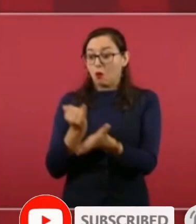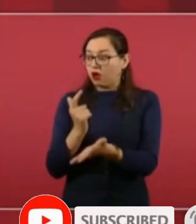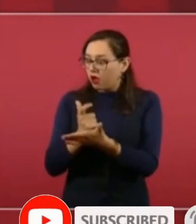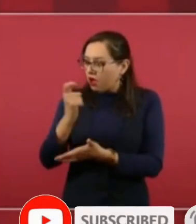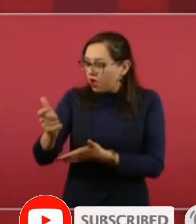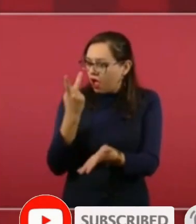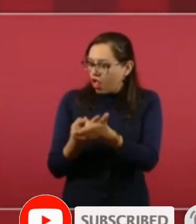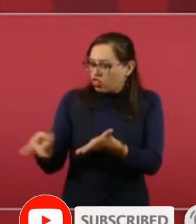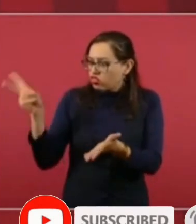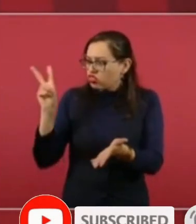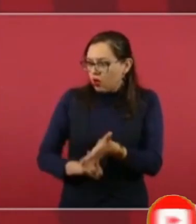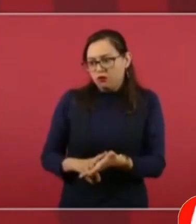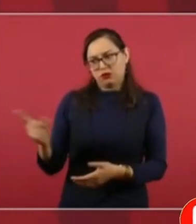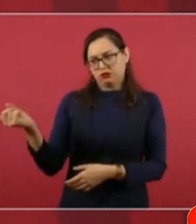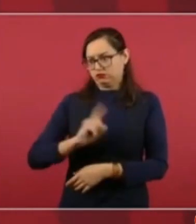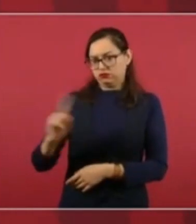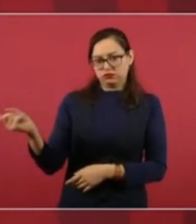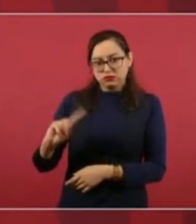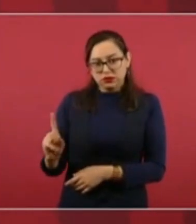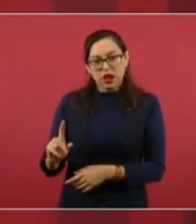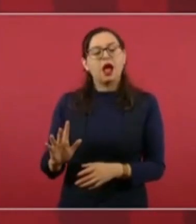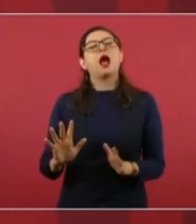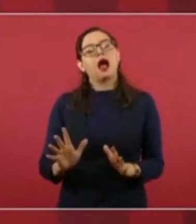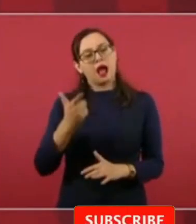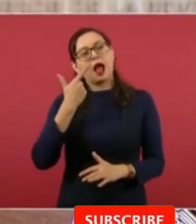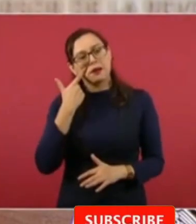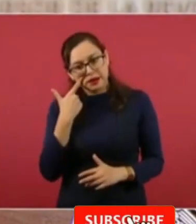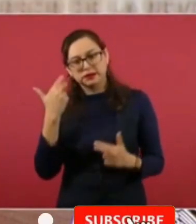ya que lo expliqué y se está haciendo la revisión